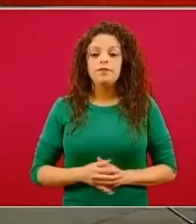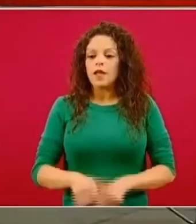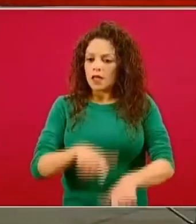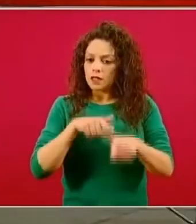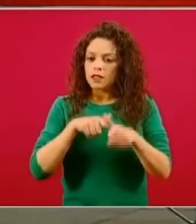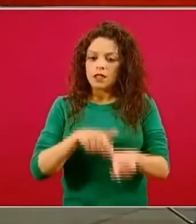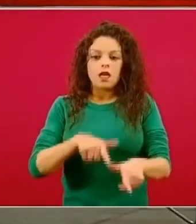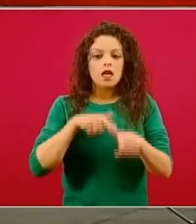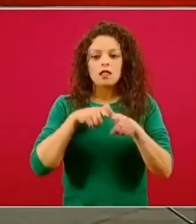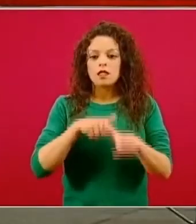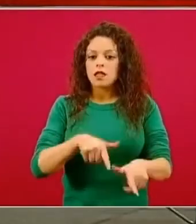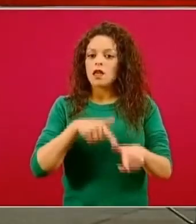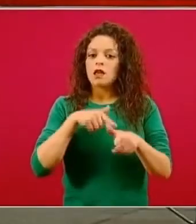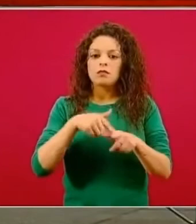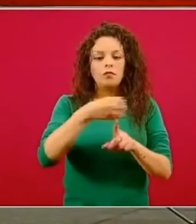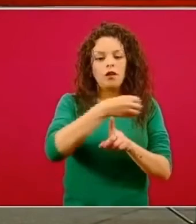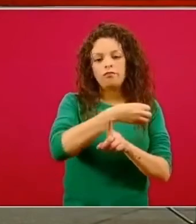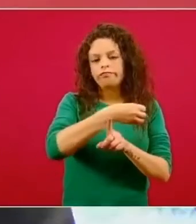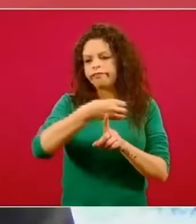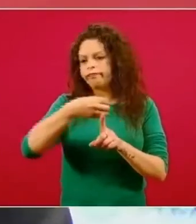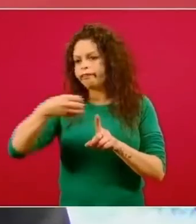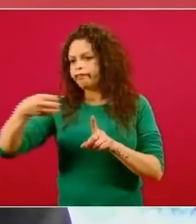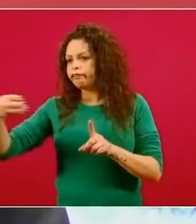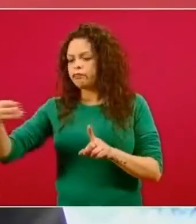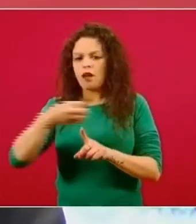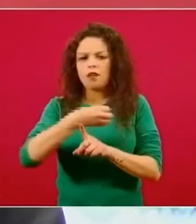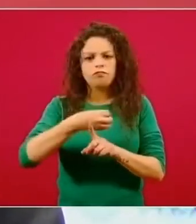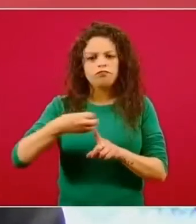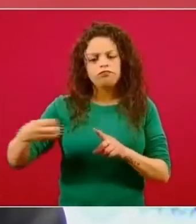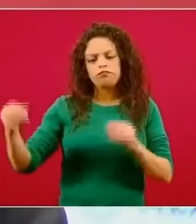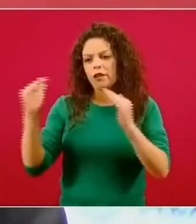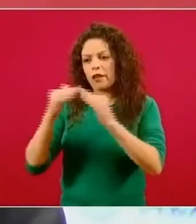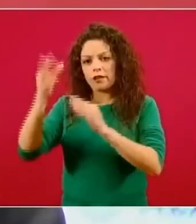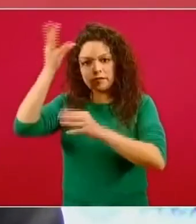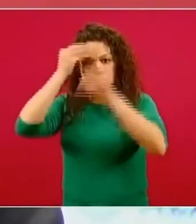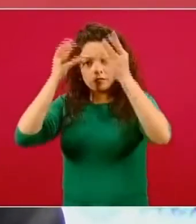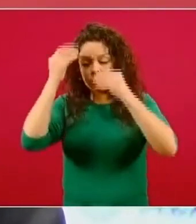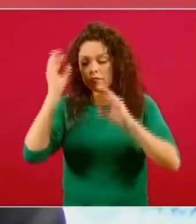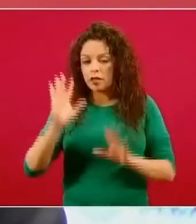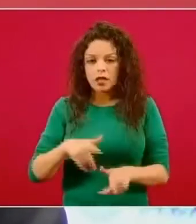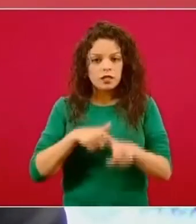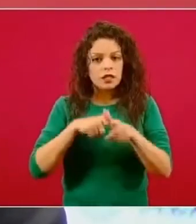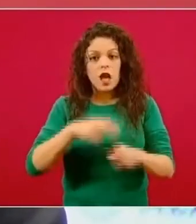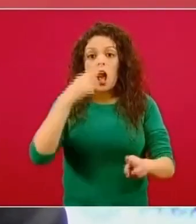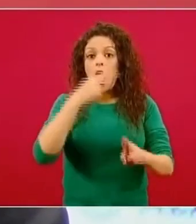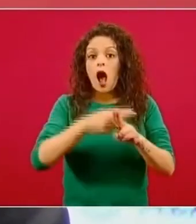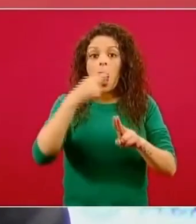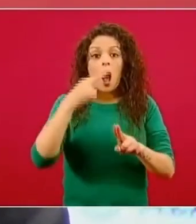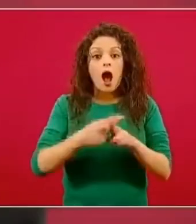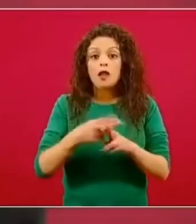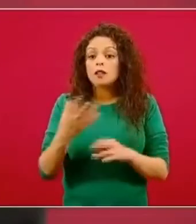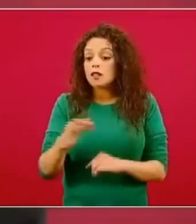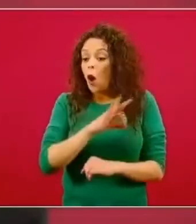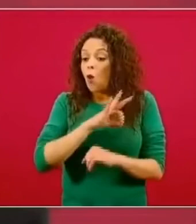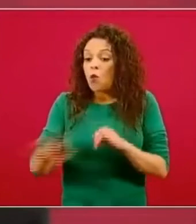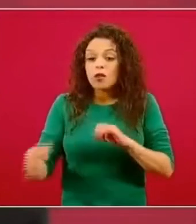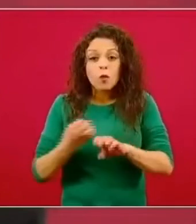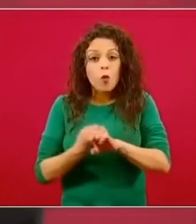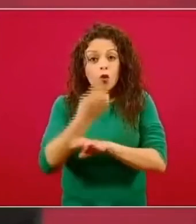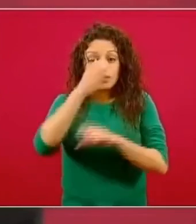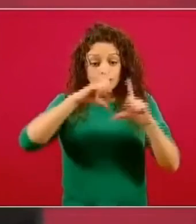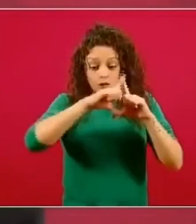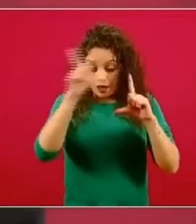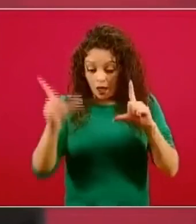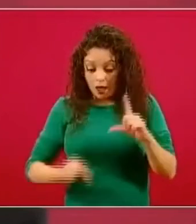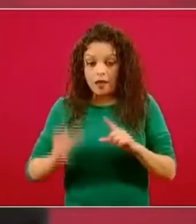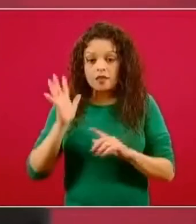todo el tiempo que sea necesario hasta que el último estado de la República esté ya en verde,